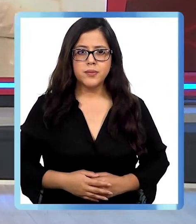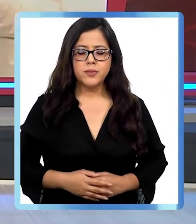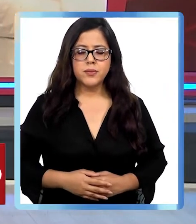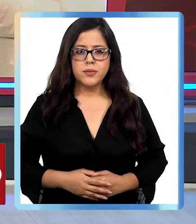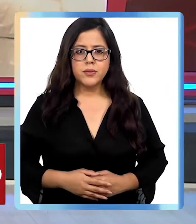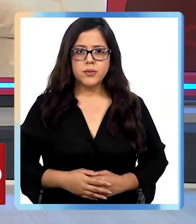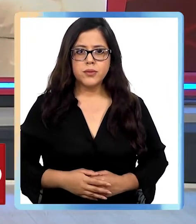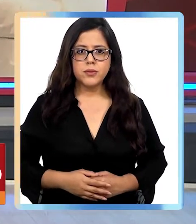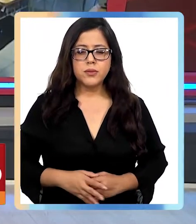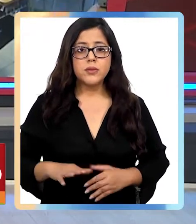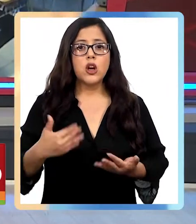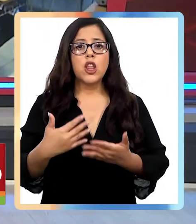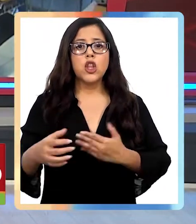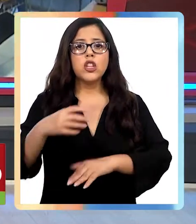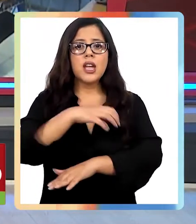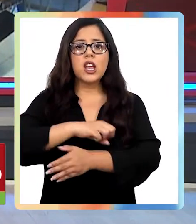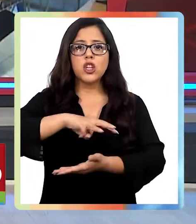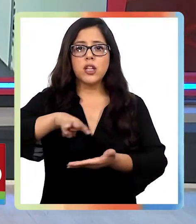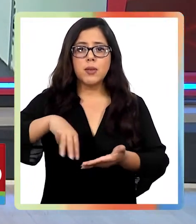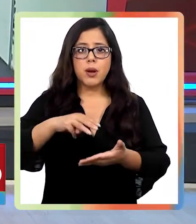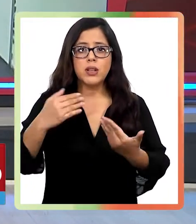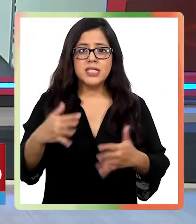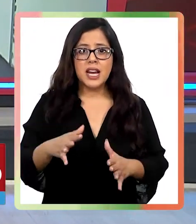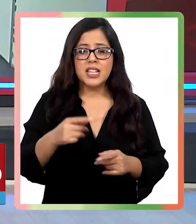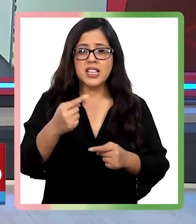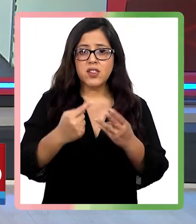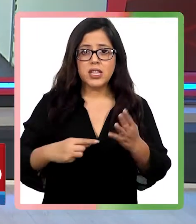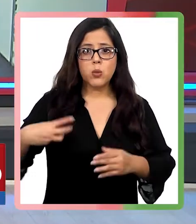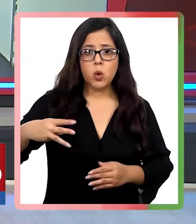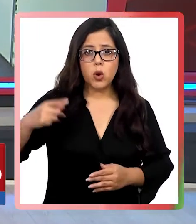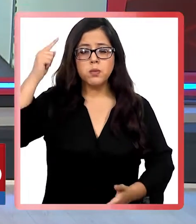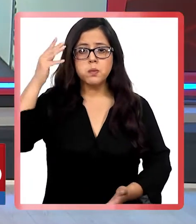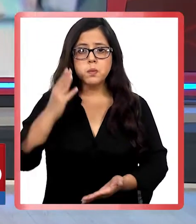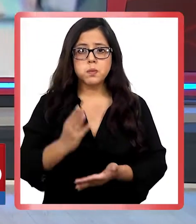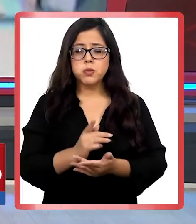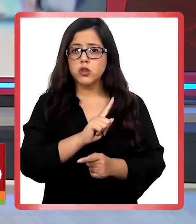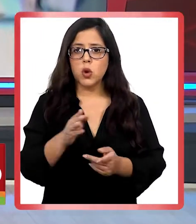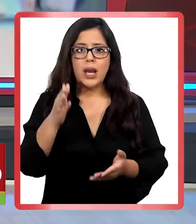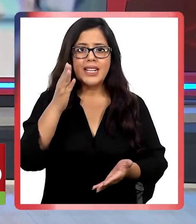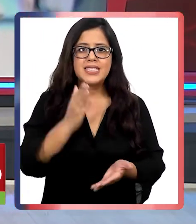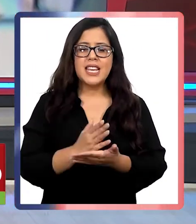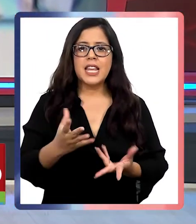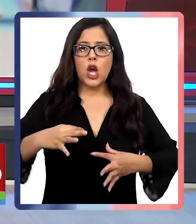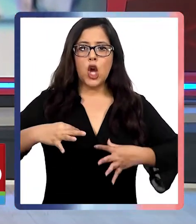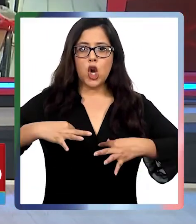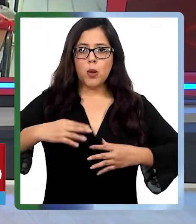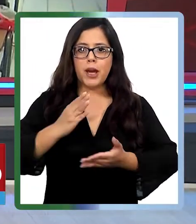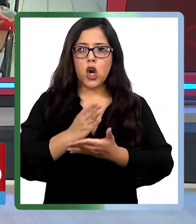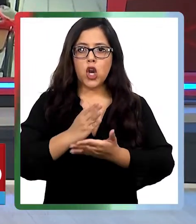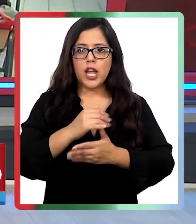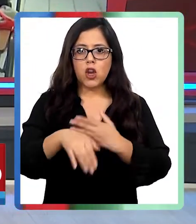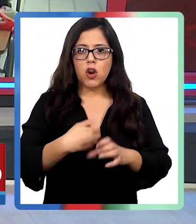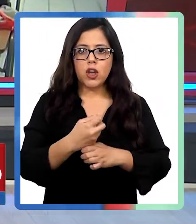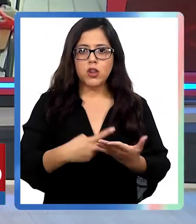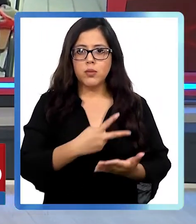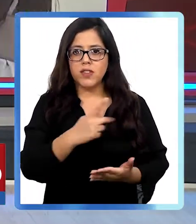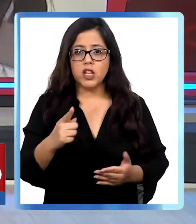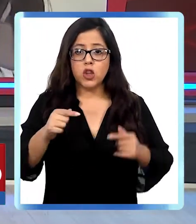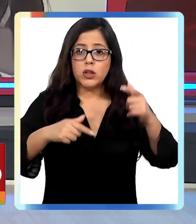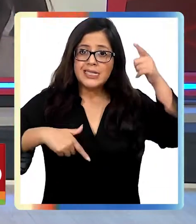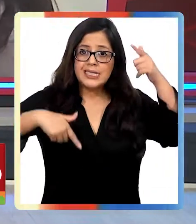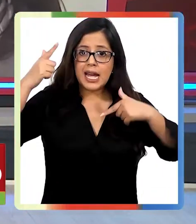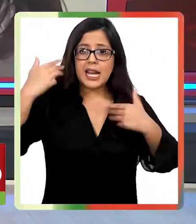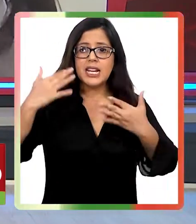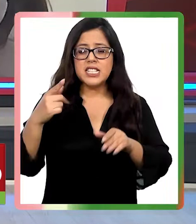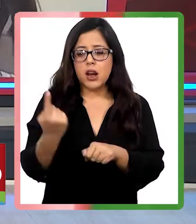Viajamos al Maule. Ya varios municipios han decidido no exigir el uniforme escolar este 2022. Ahora Talca, después de un diálogo